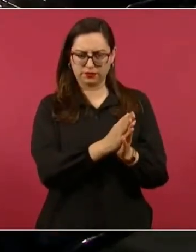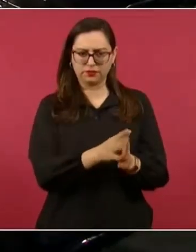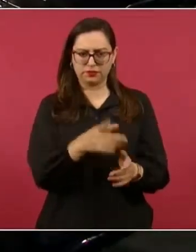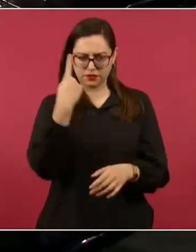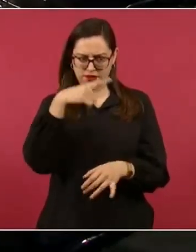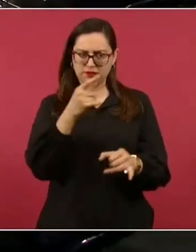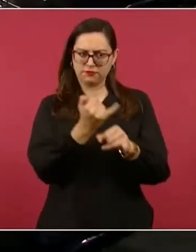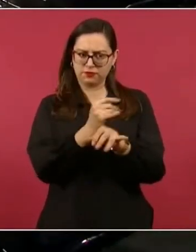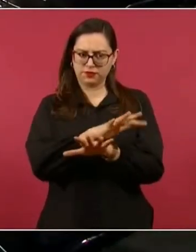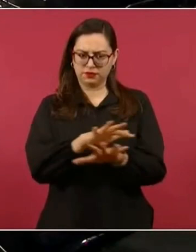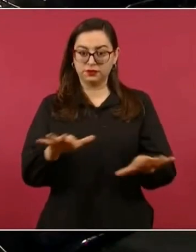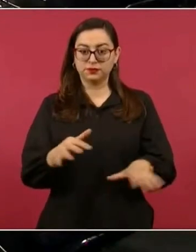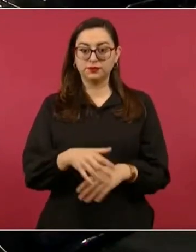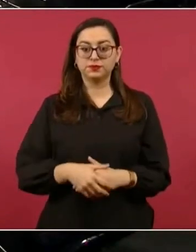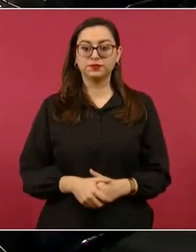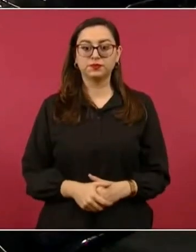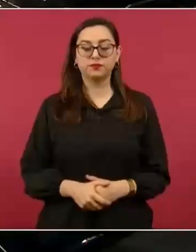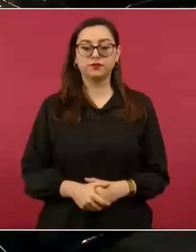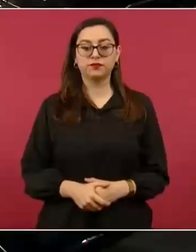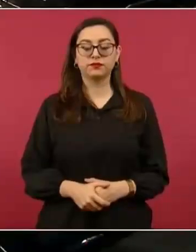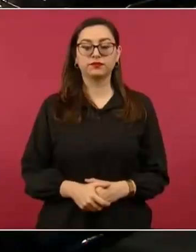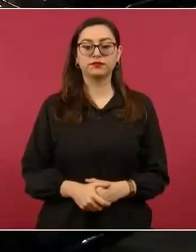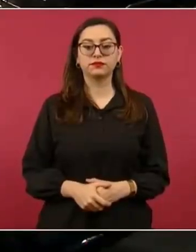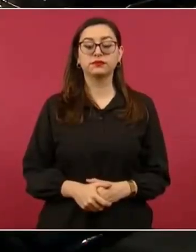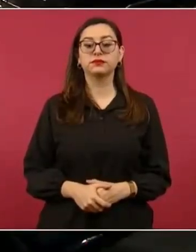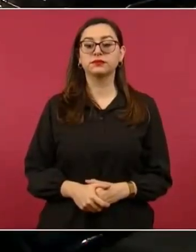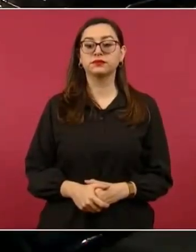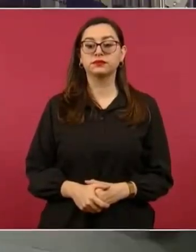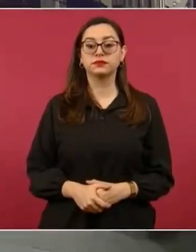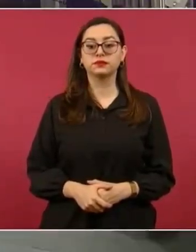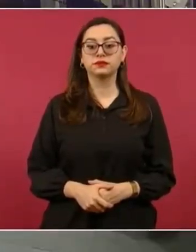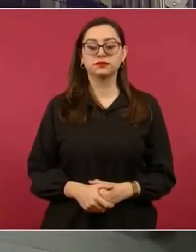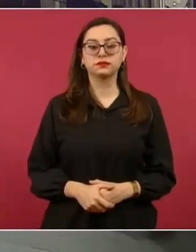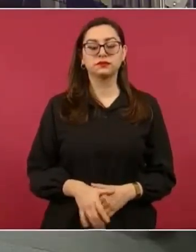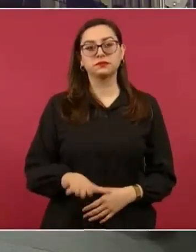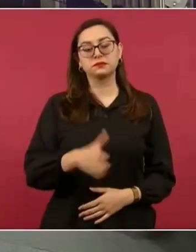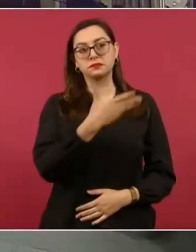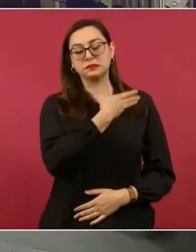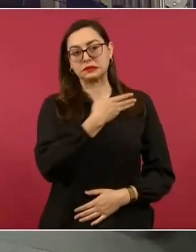informara. Presidente, respecto de la saturación, algunos especialistas Nosotros que 40,